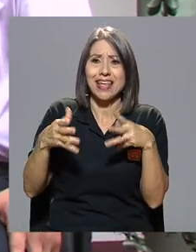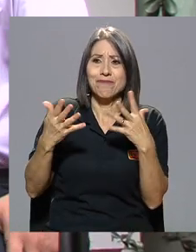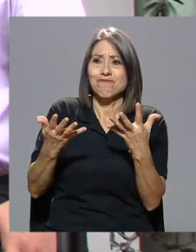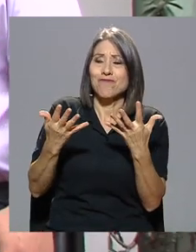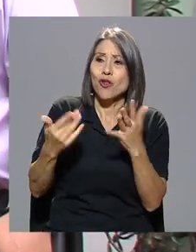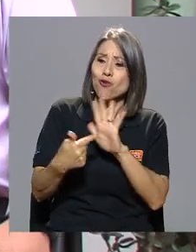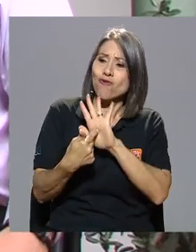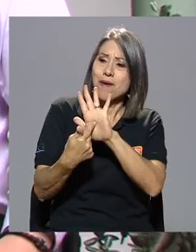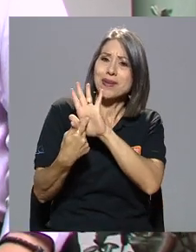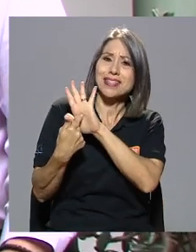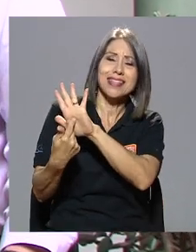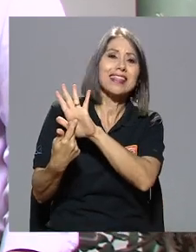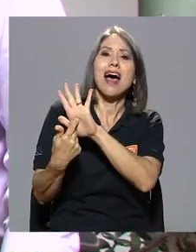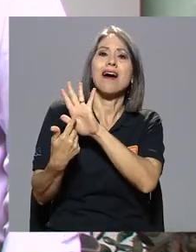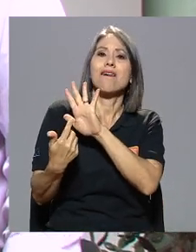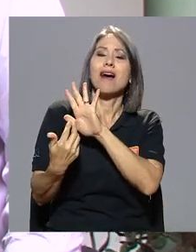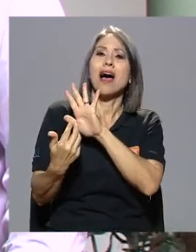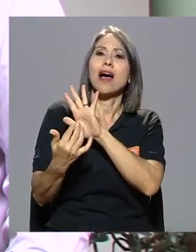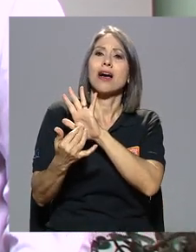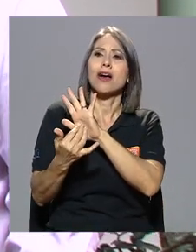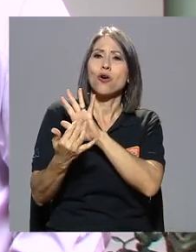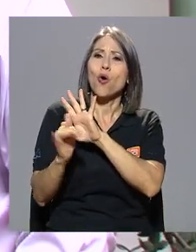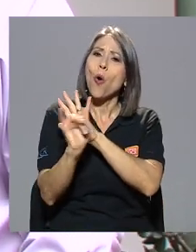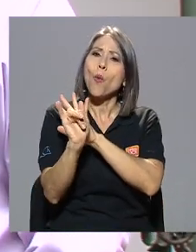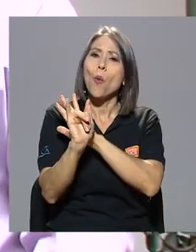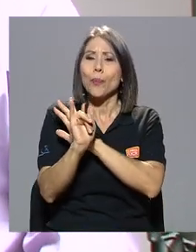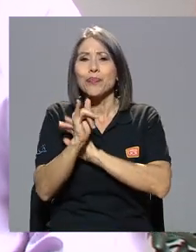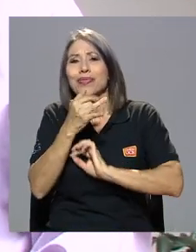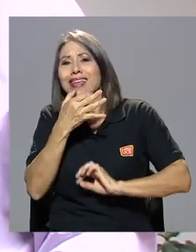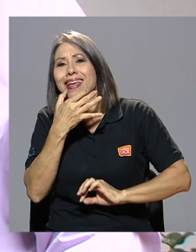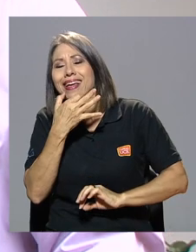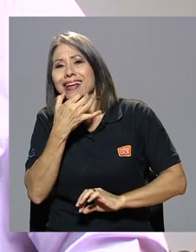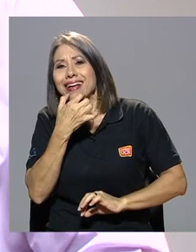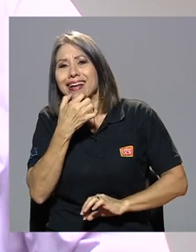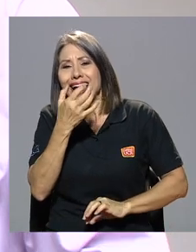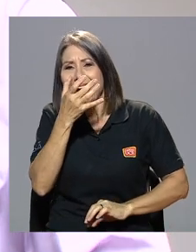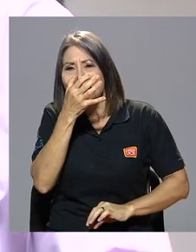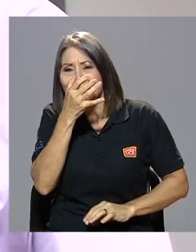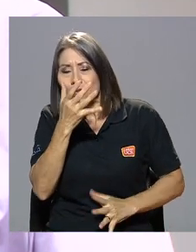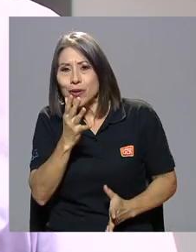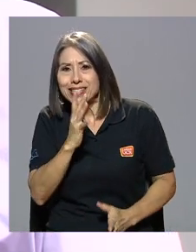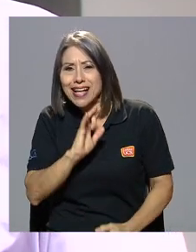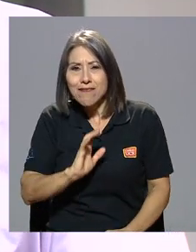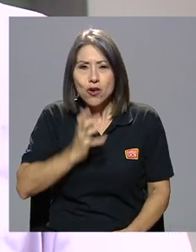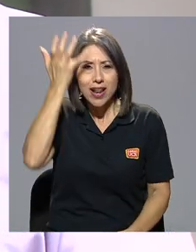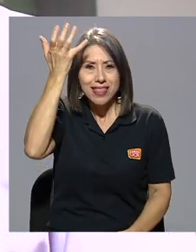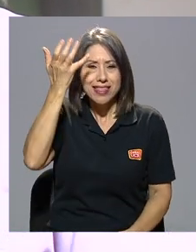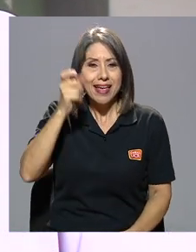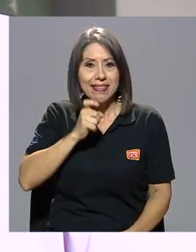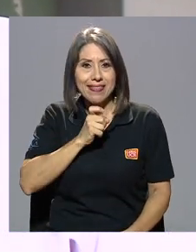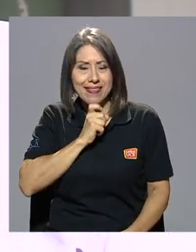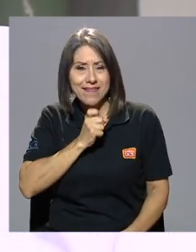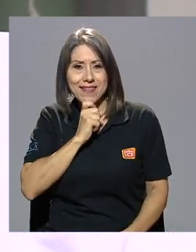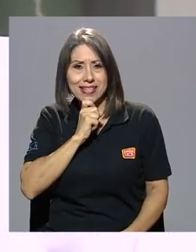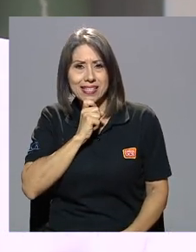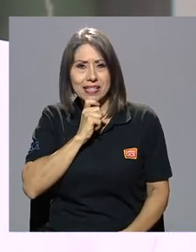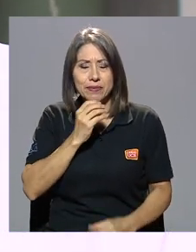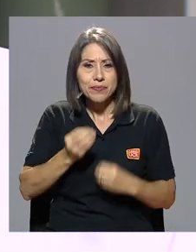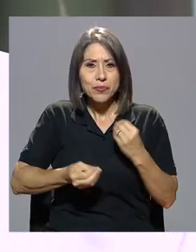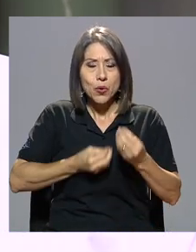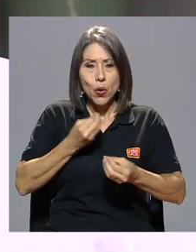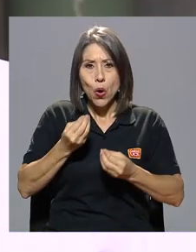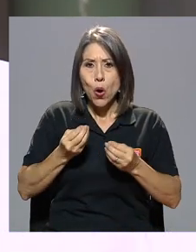época de una manera caricaturesca, violenta y difícil.